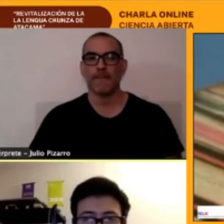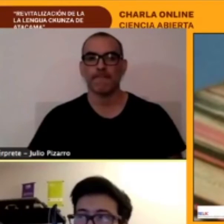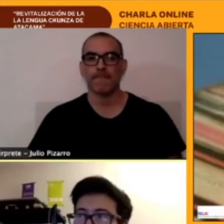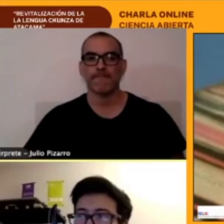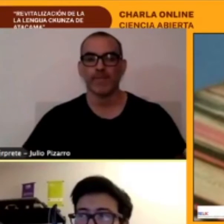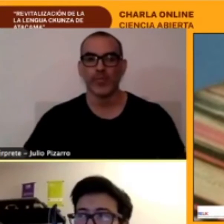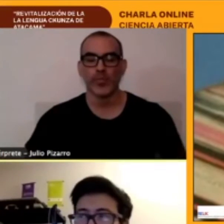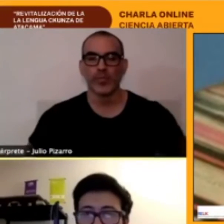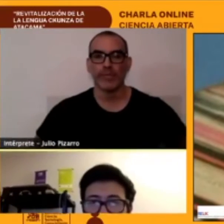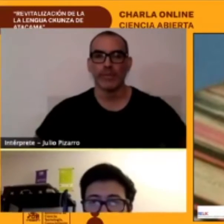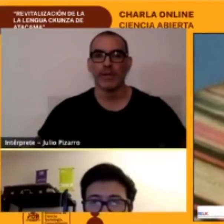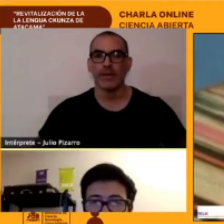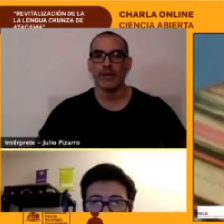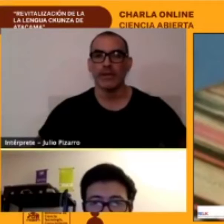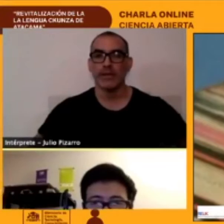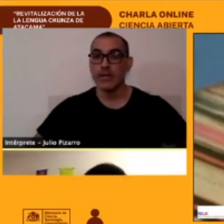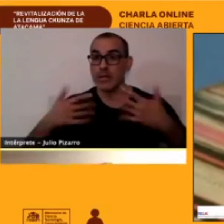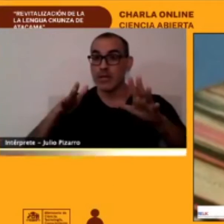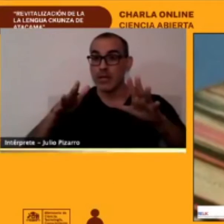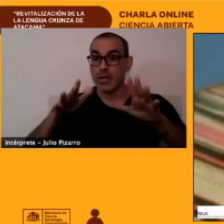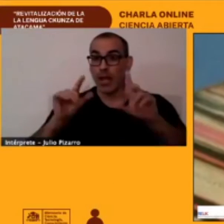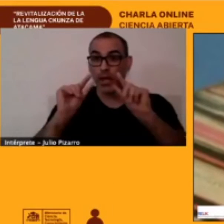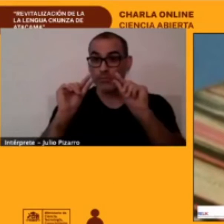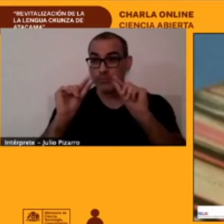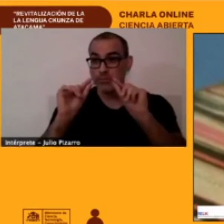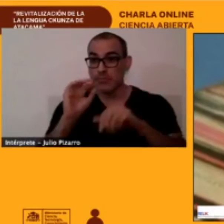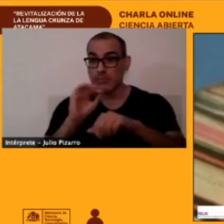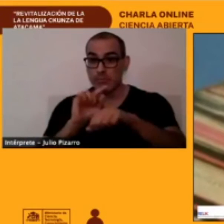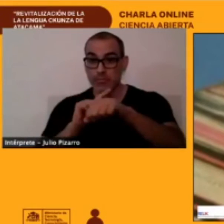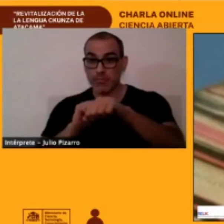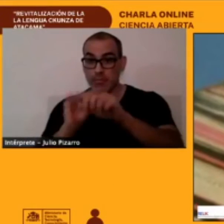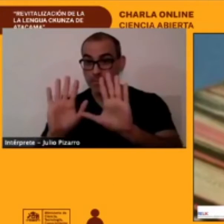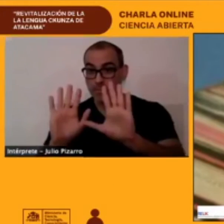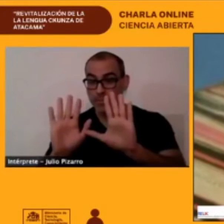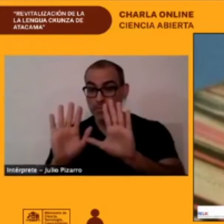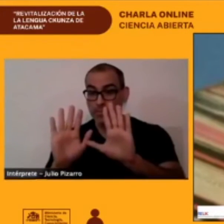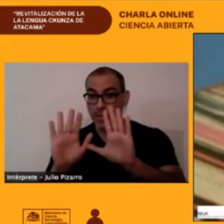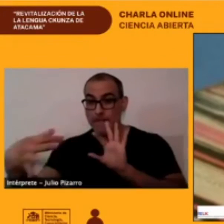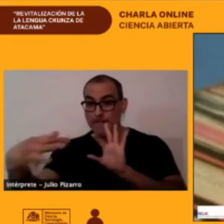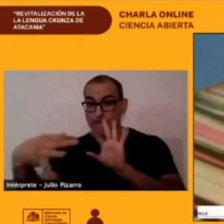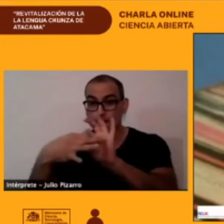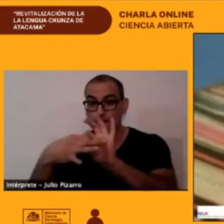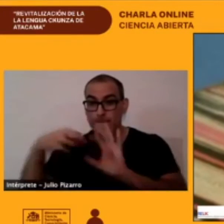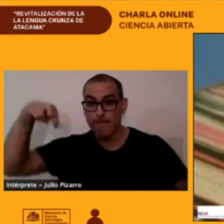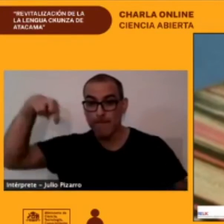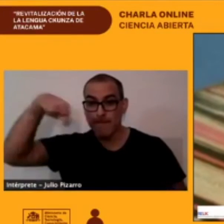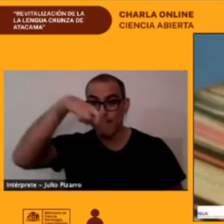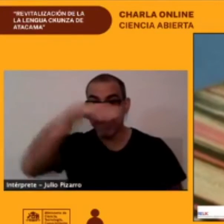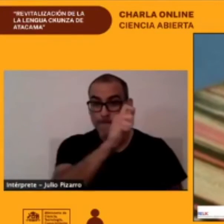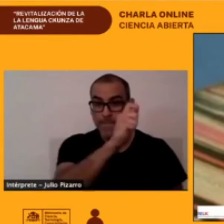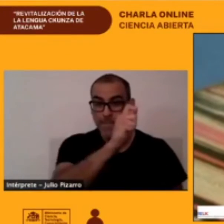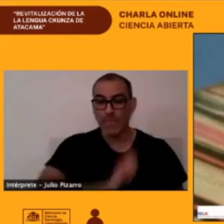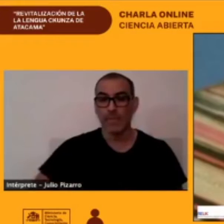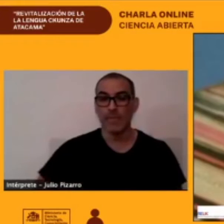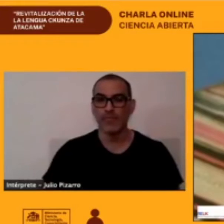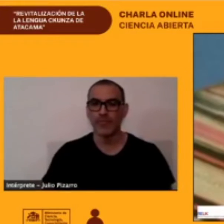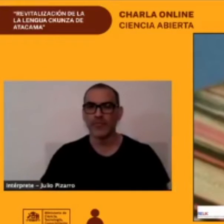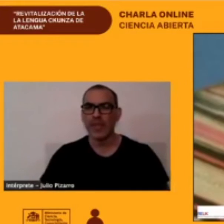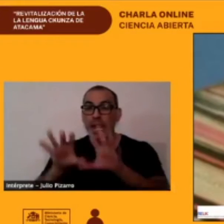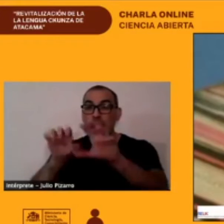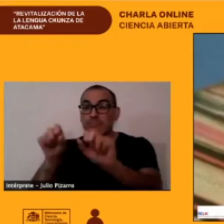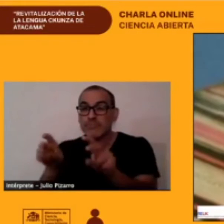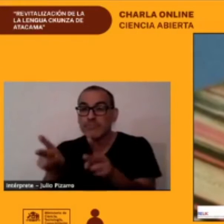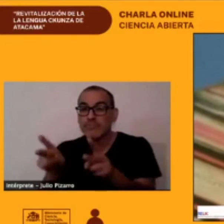Estamos esperando ahí que se conecte el PowerPoint para poder empezar con la presentación. revitalización de la lengua cunsa en